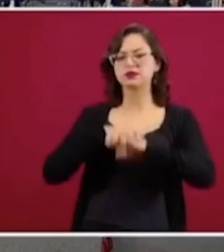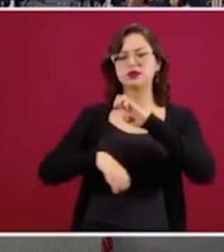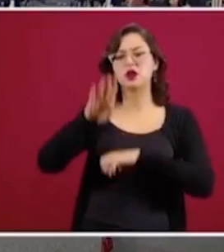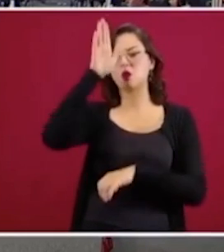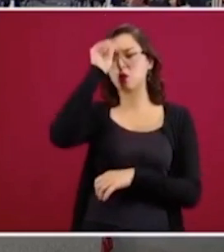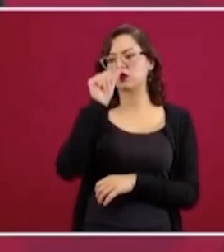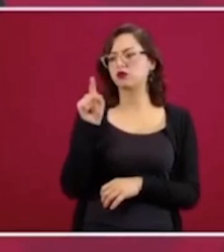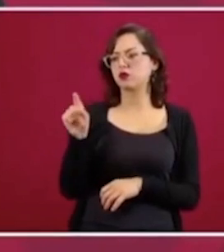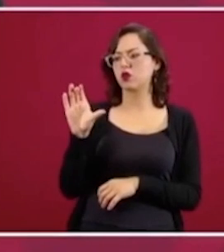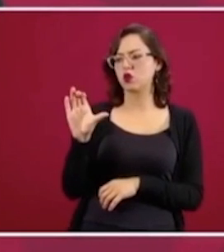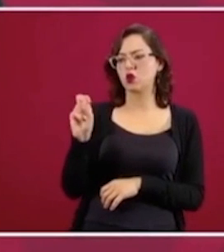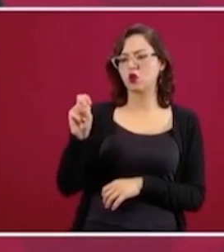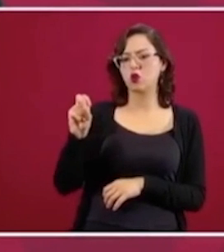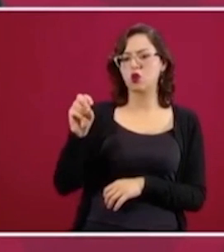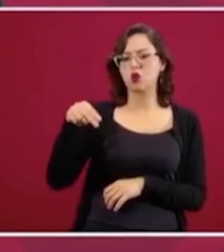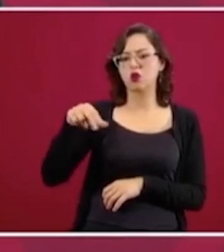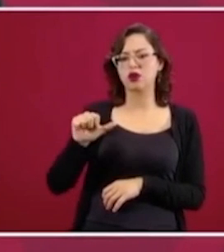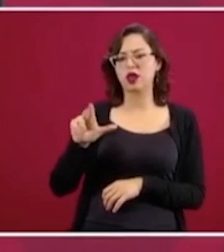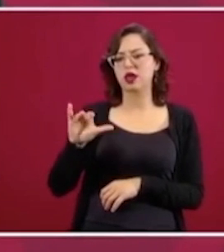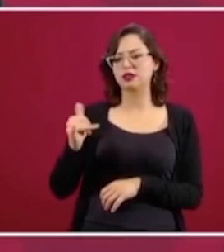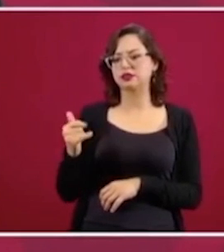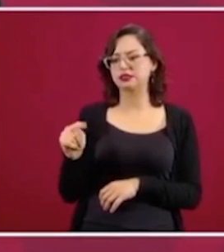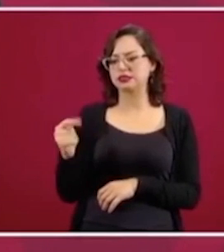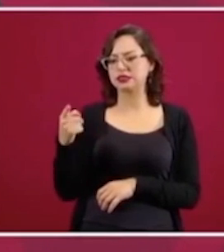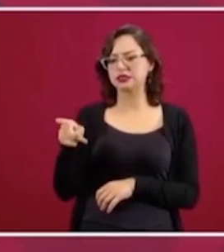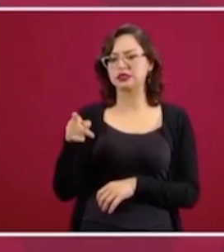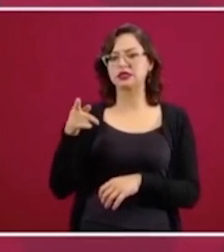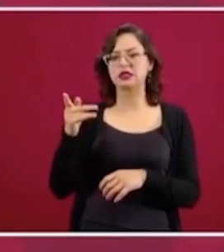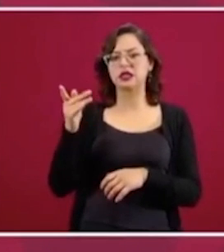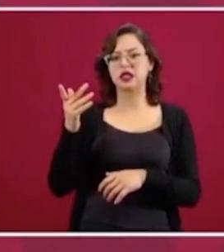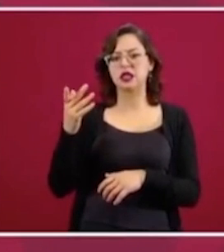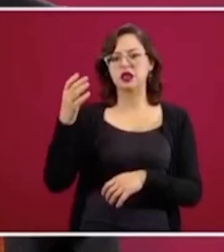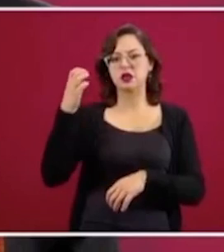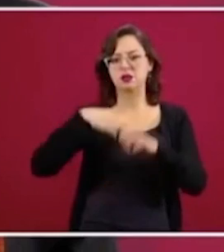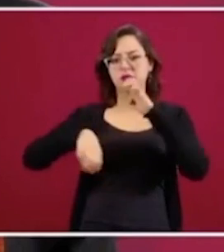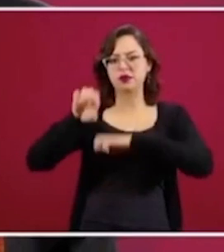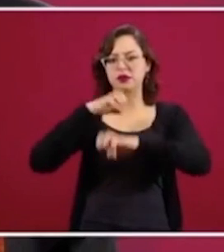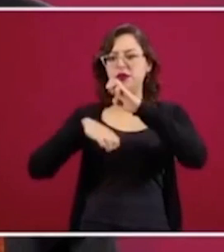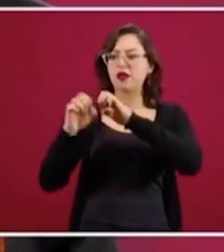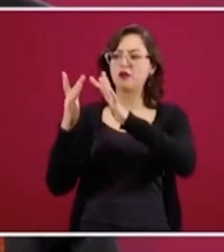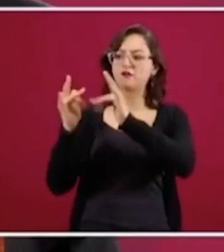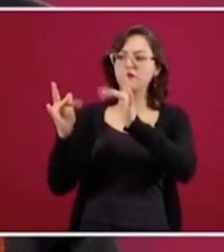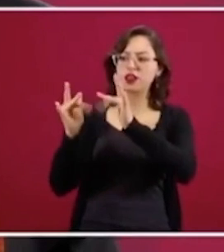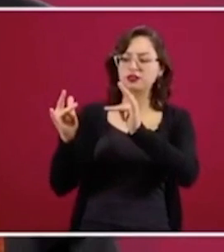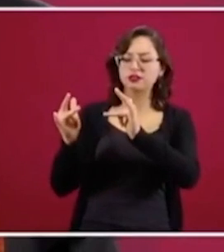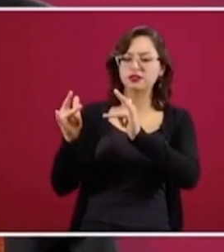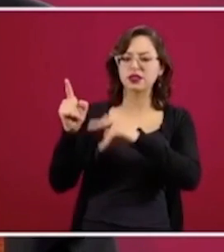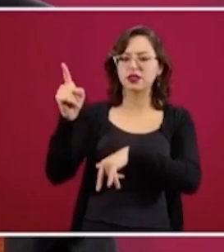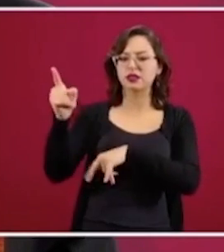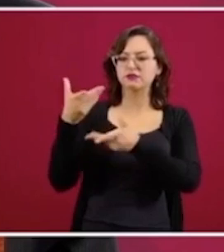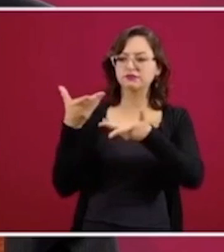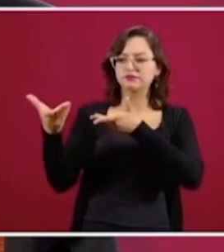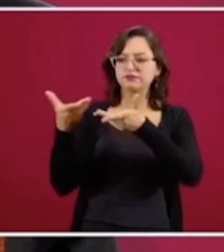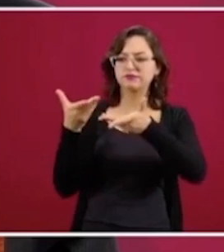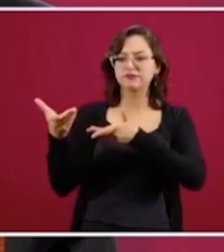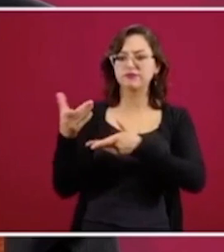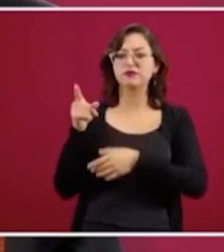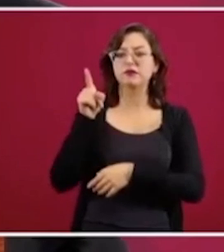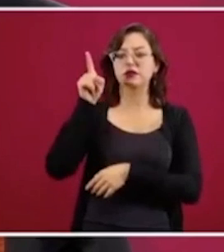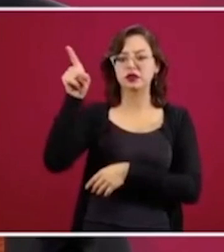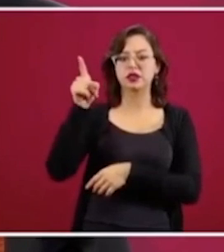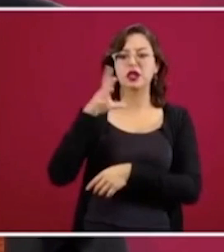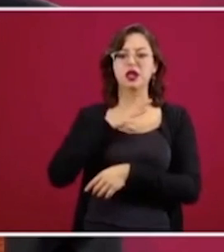está haciendo el Conacyt con una empresa francesa que tiene una